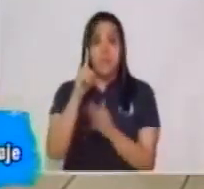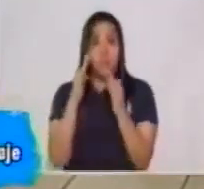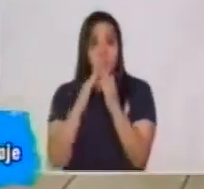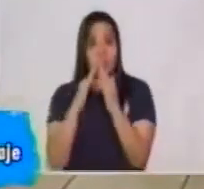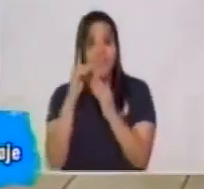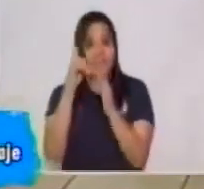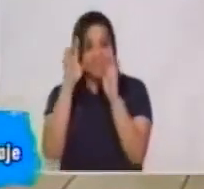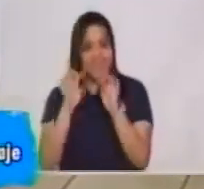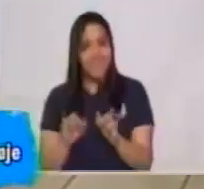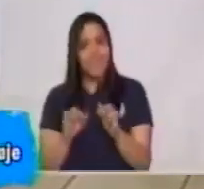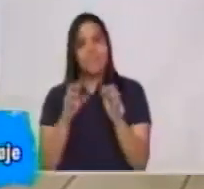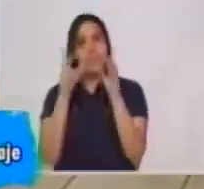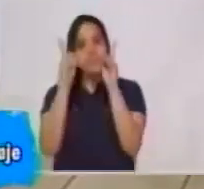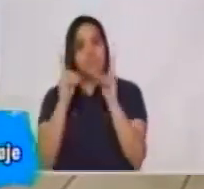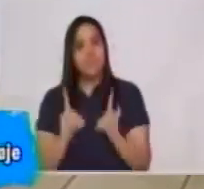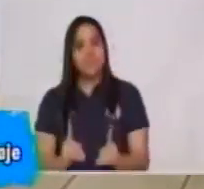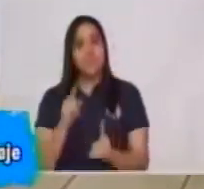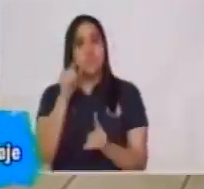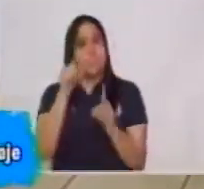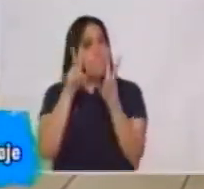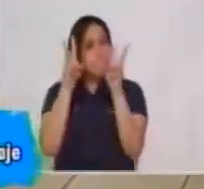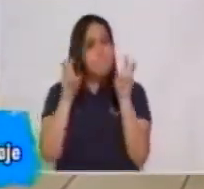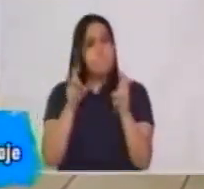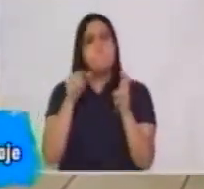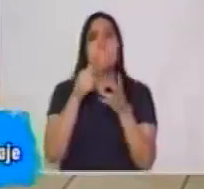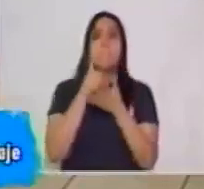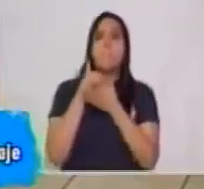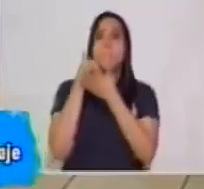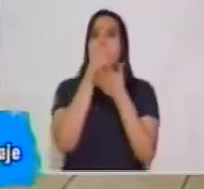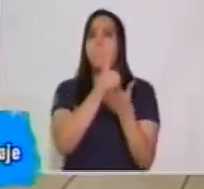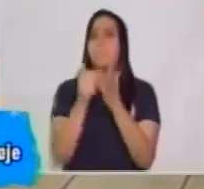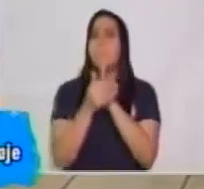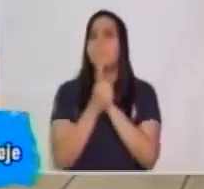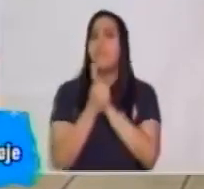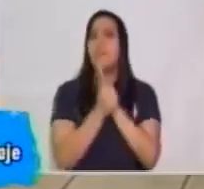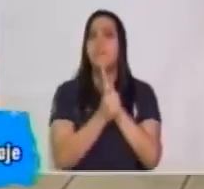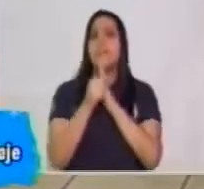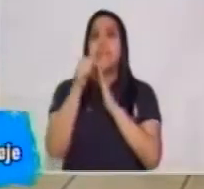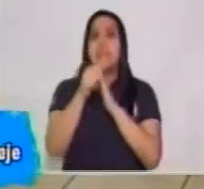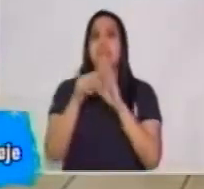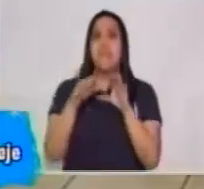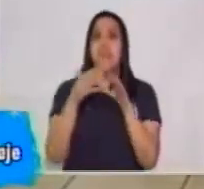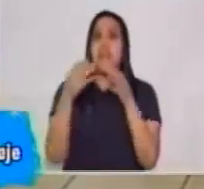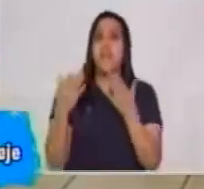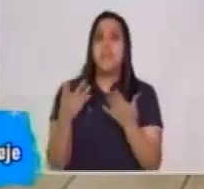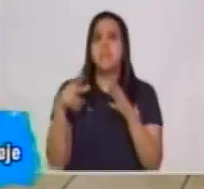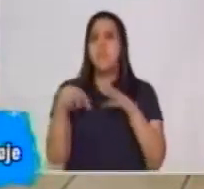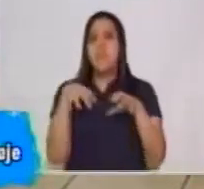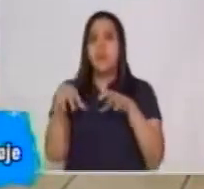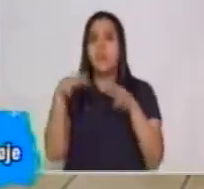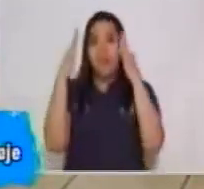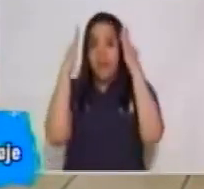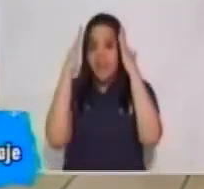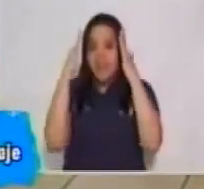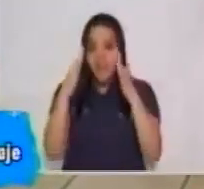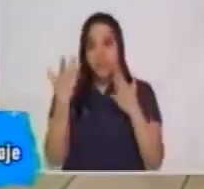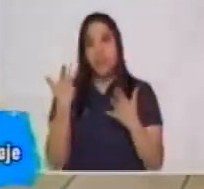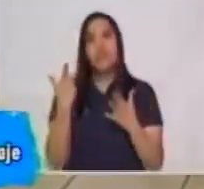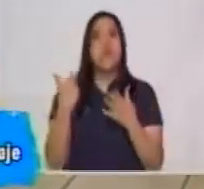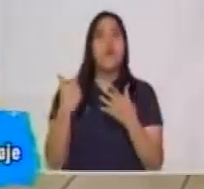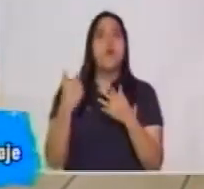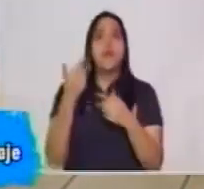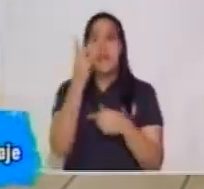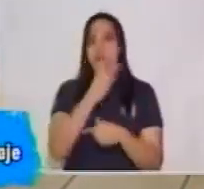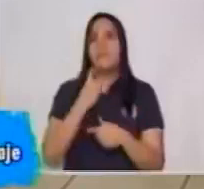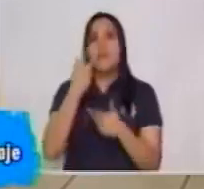hay alguna persona con discapacidad, este tema les ayudará a ejercitar habilidades y destrezas como la atención y la habilidad